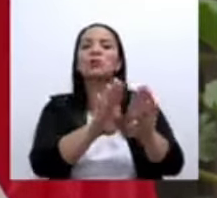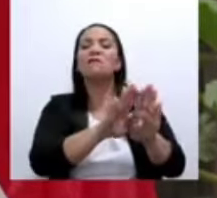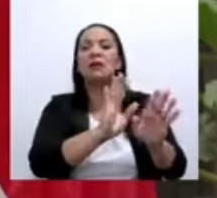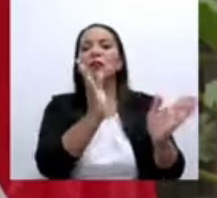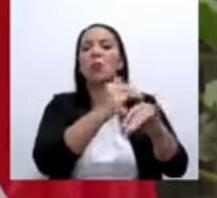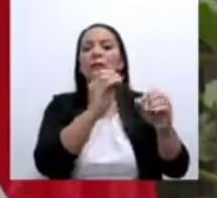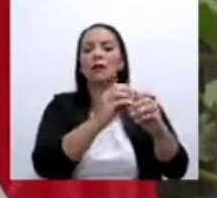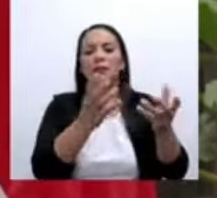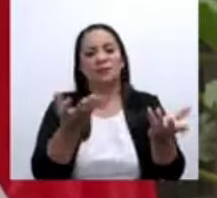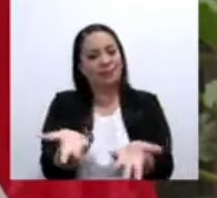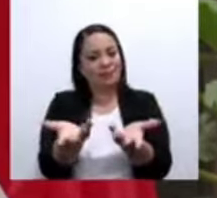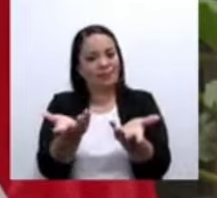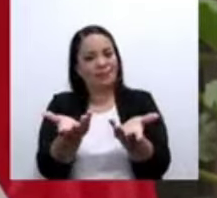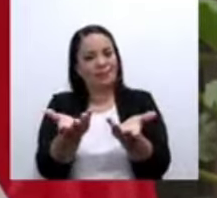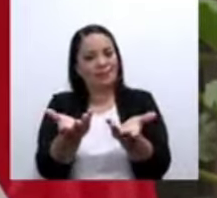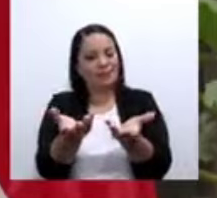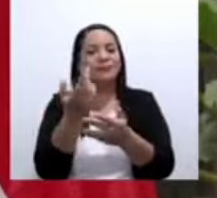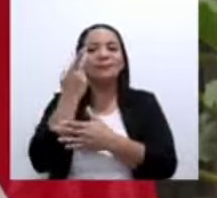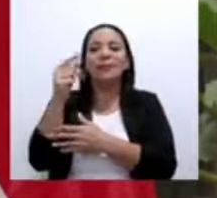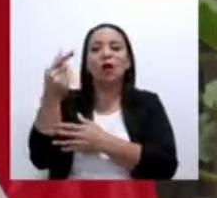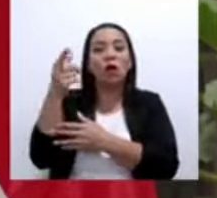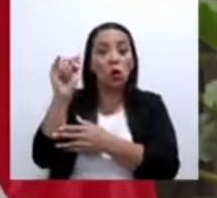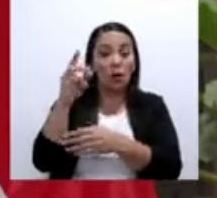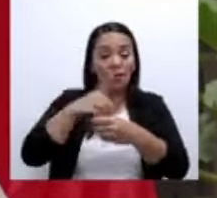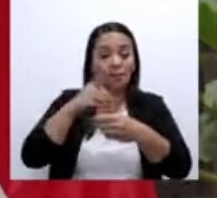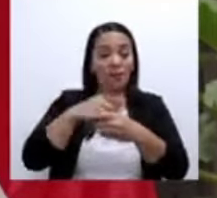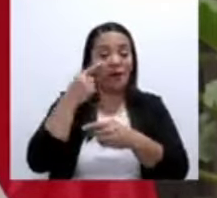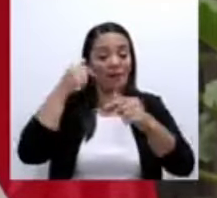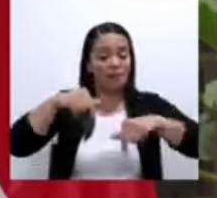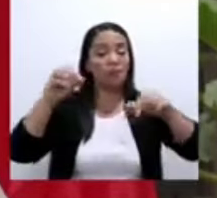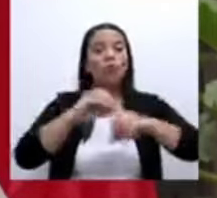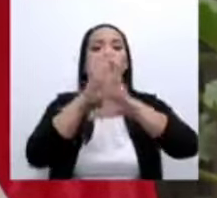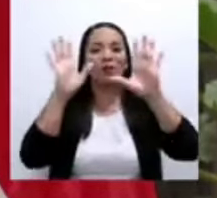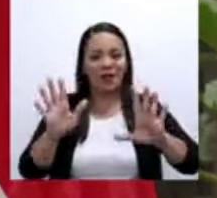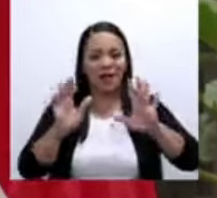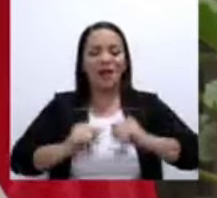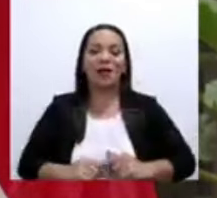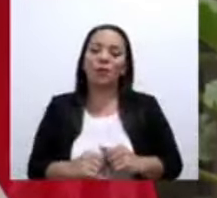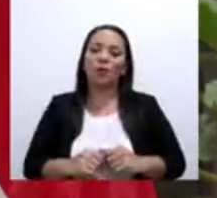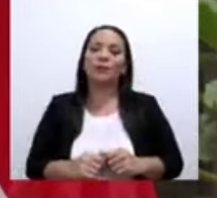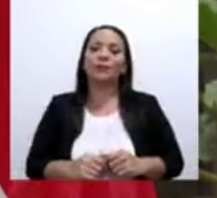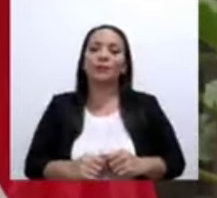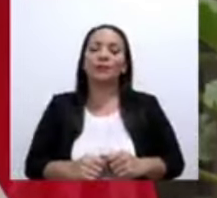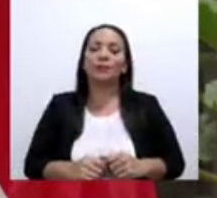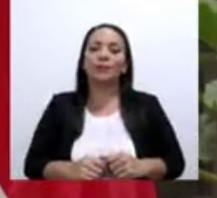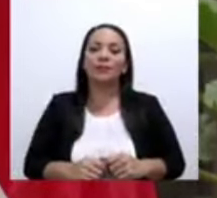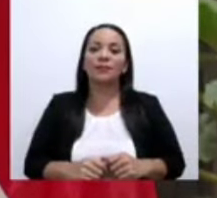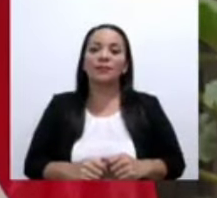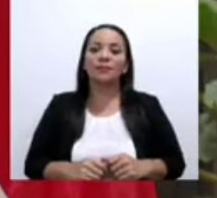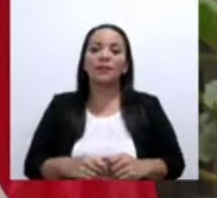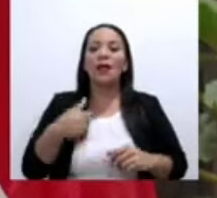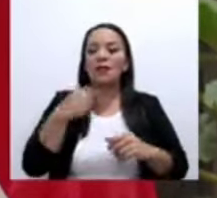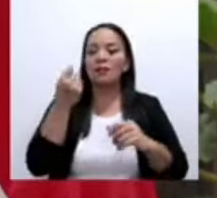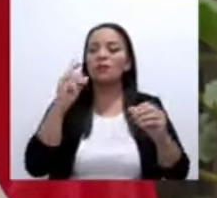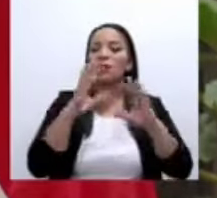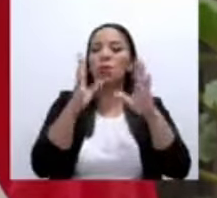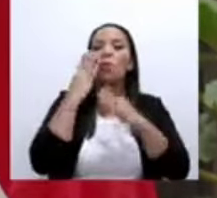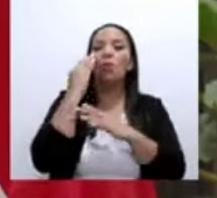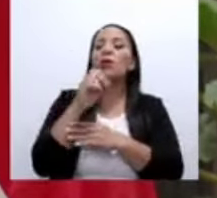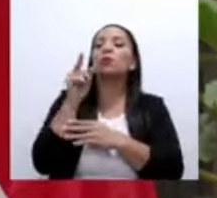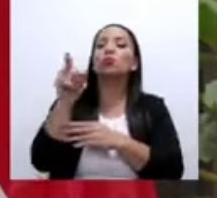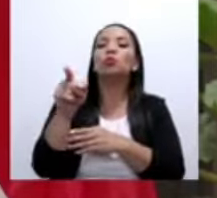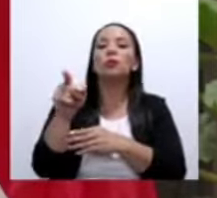aquí estamos claros que por qué usted no ha